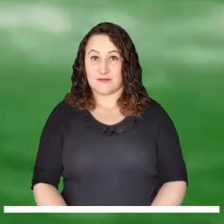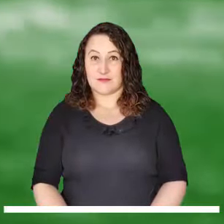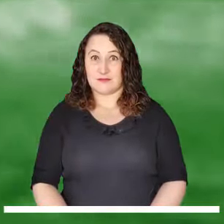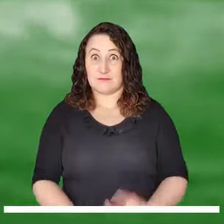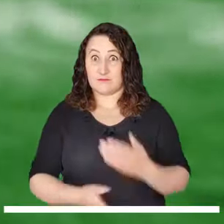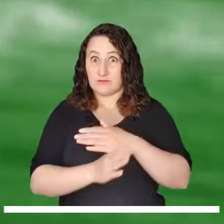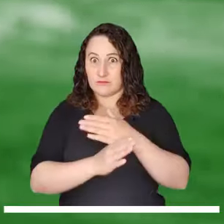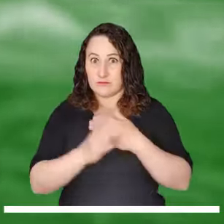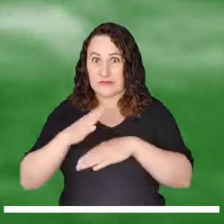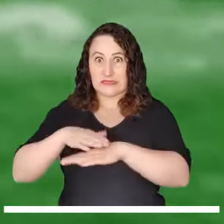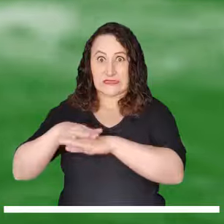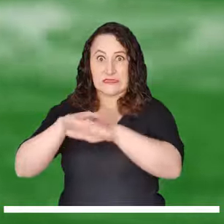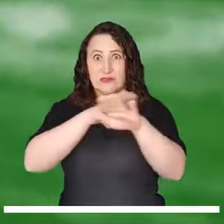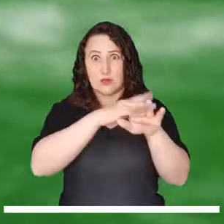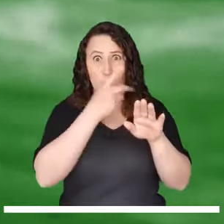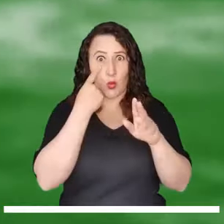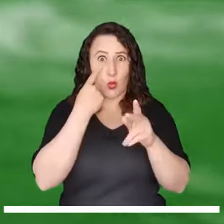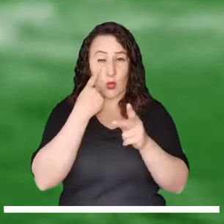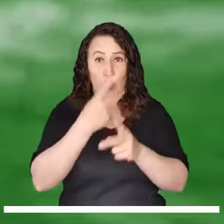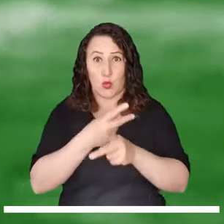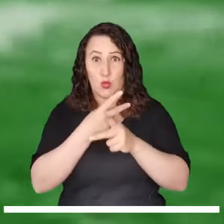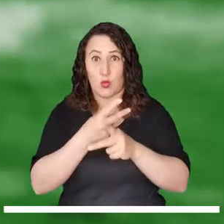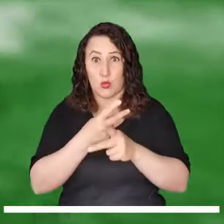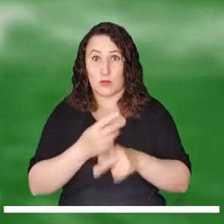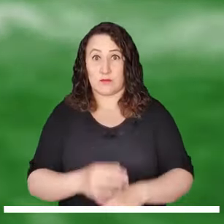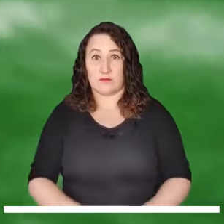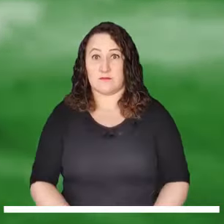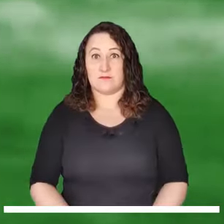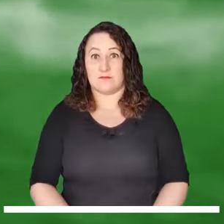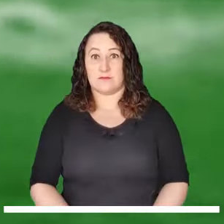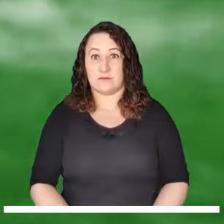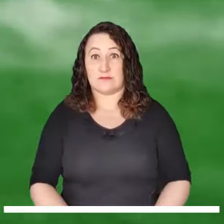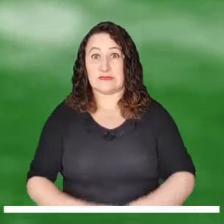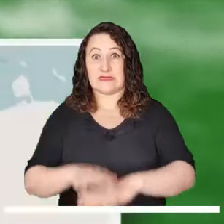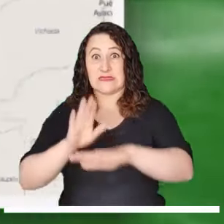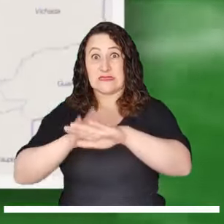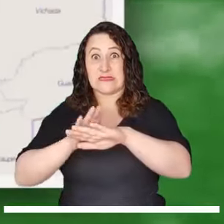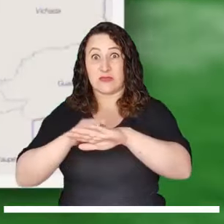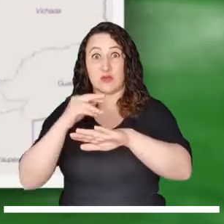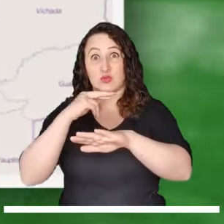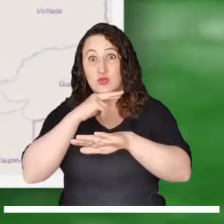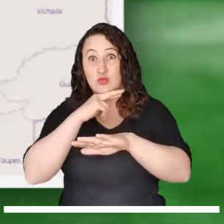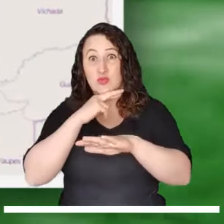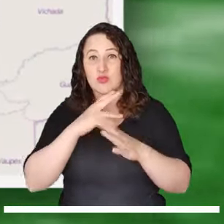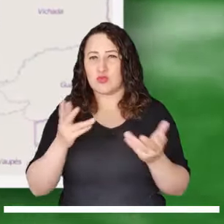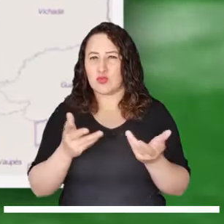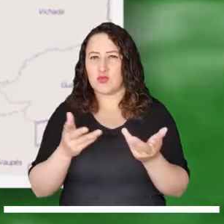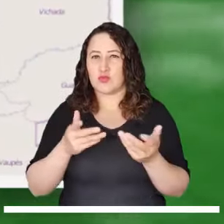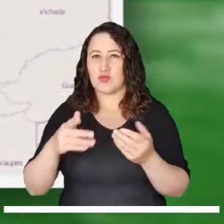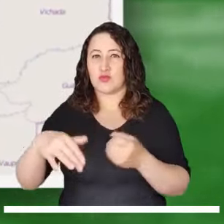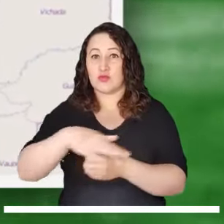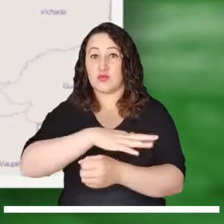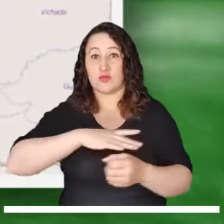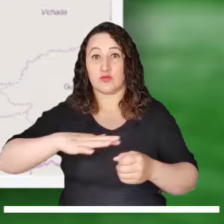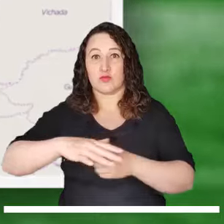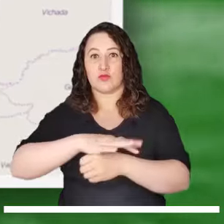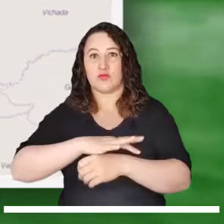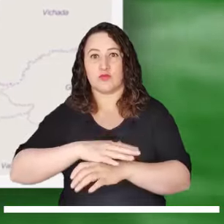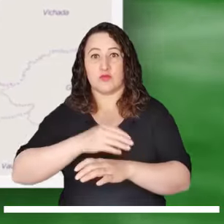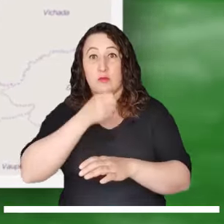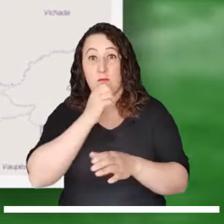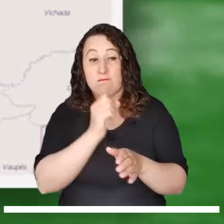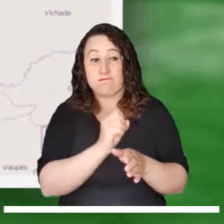Seguimos compartiendo las alertas que se encuentran activas en el país. Alerta roja se activa en el departamento de